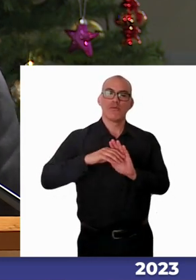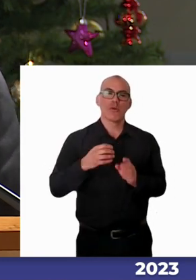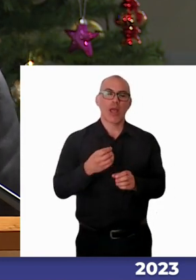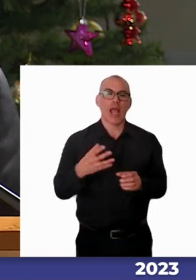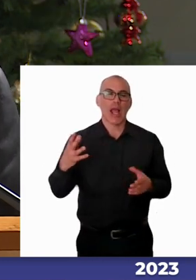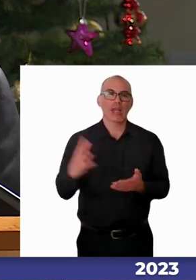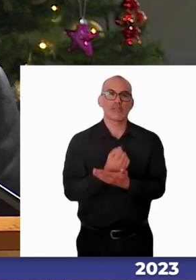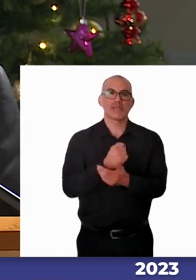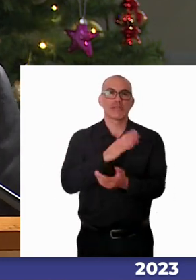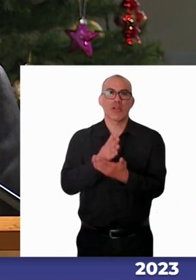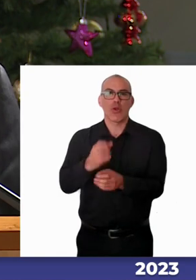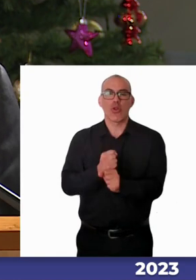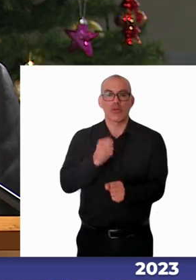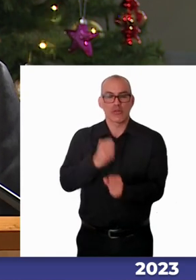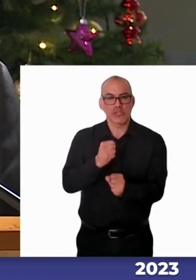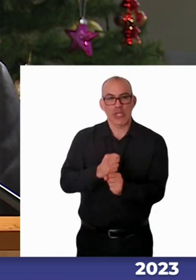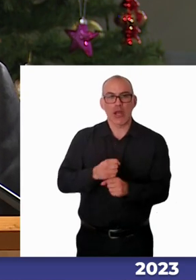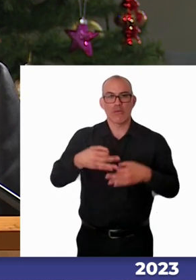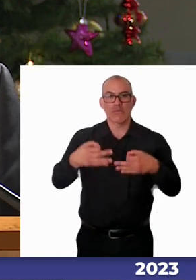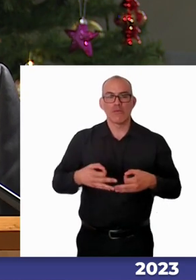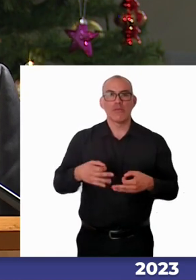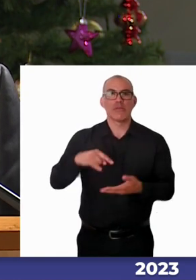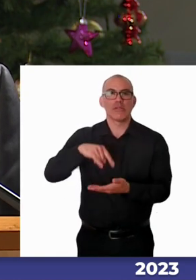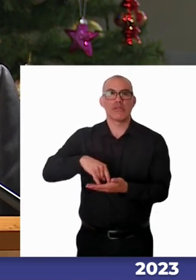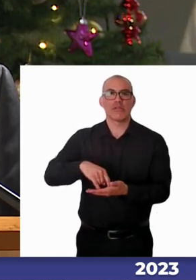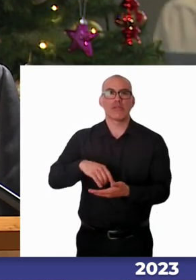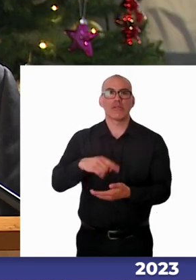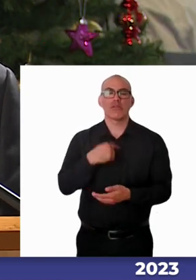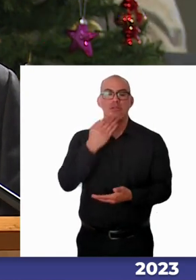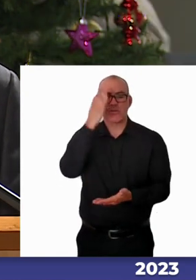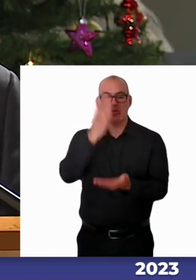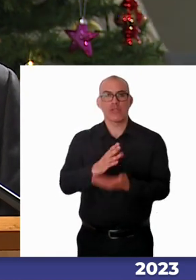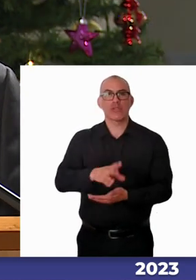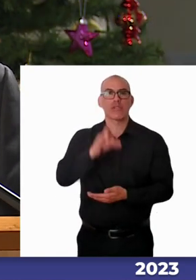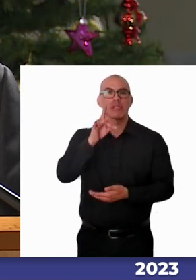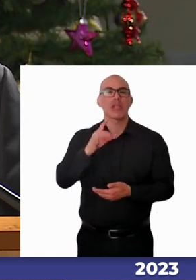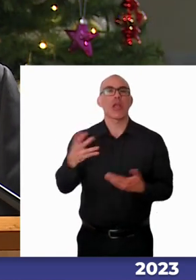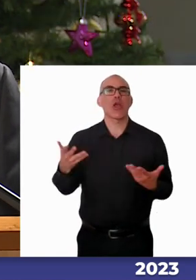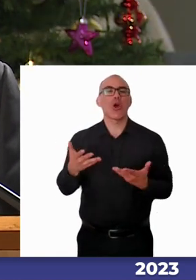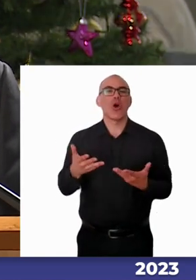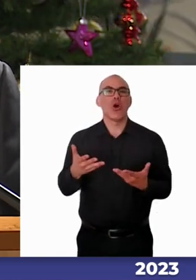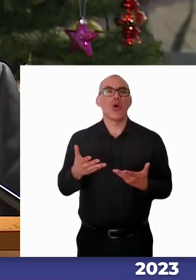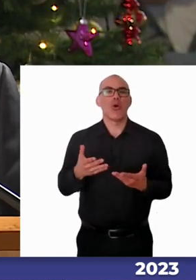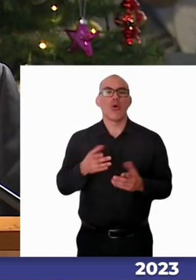deber de contribuir de manera decidida en el establecimiento de una cultura inclusiva.